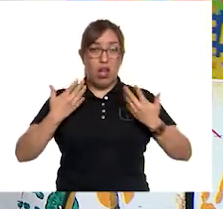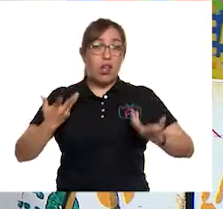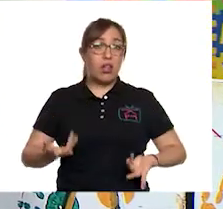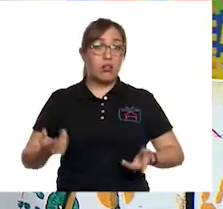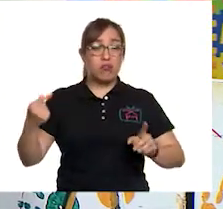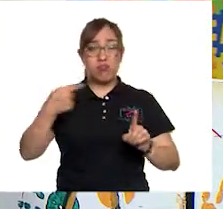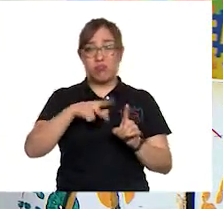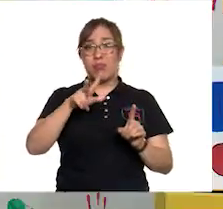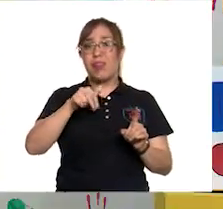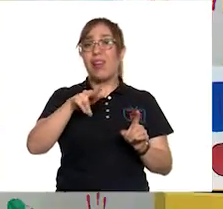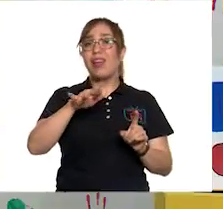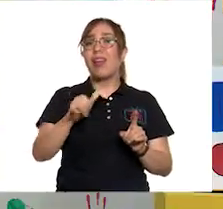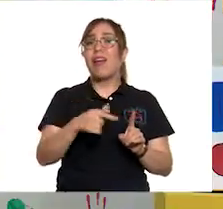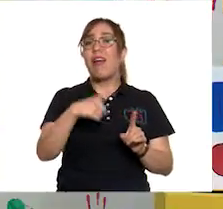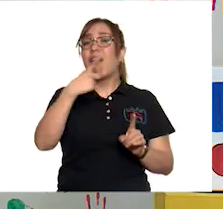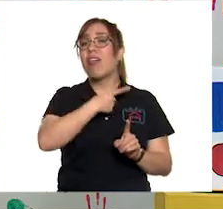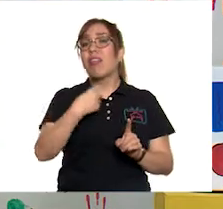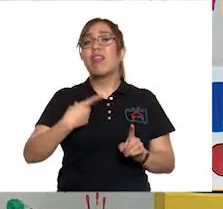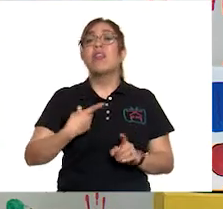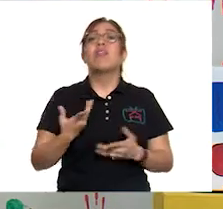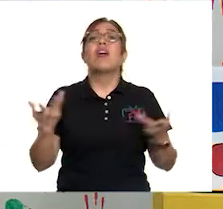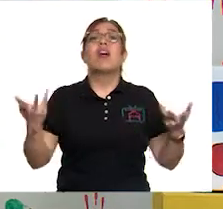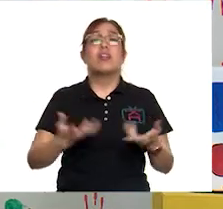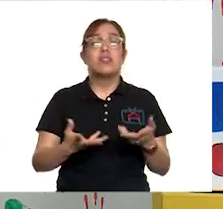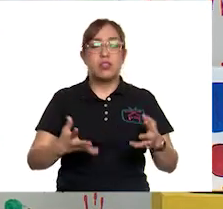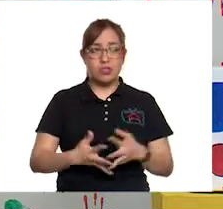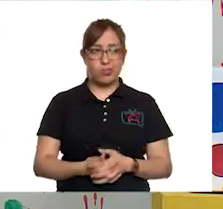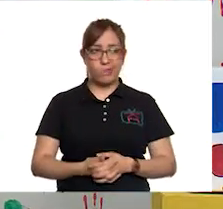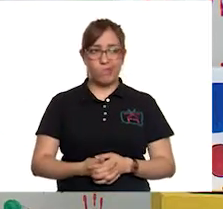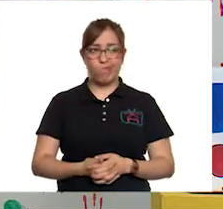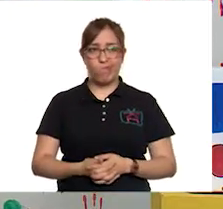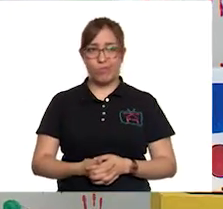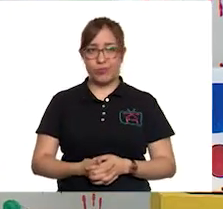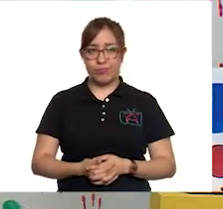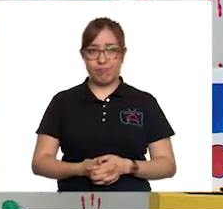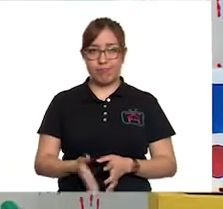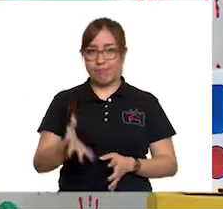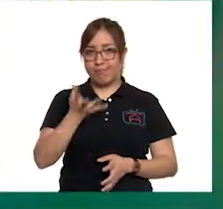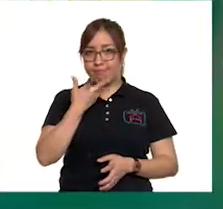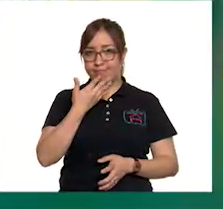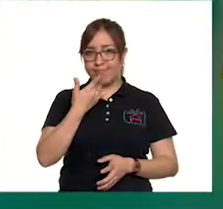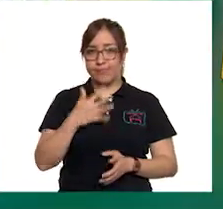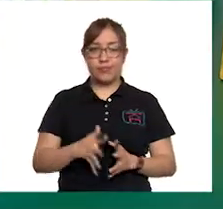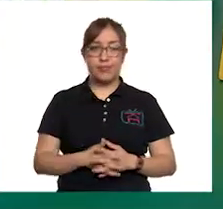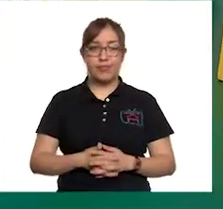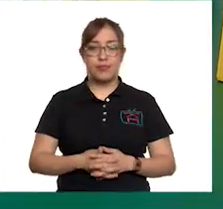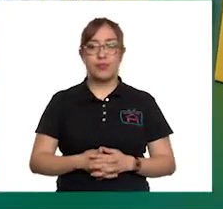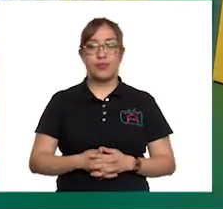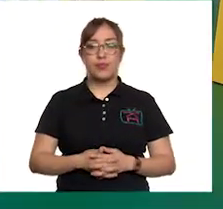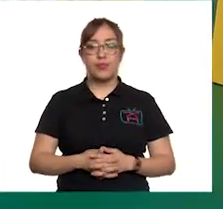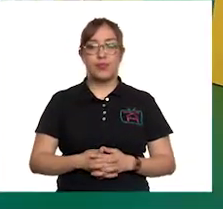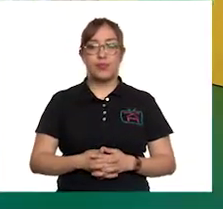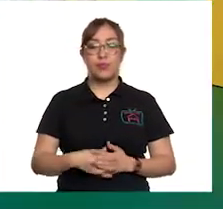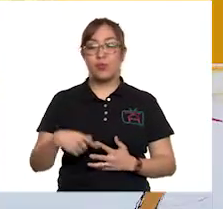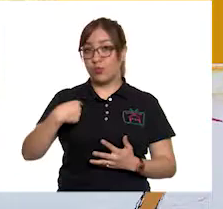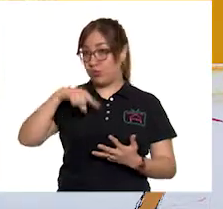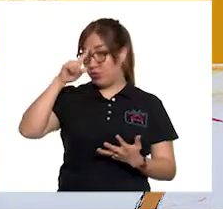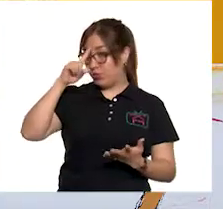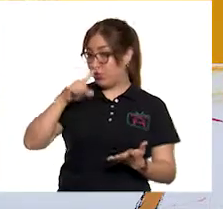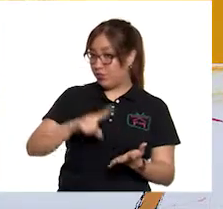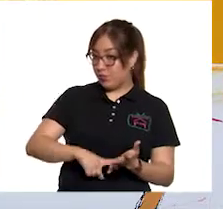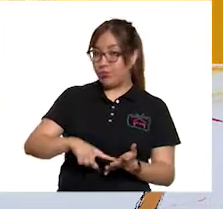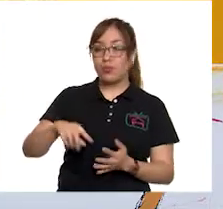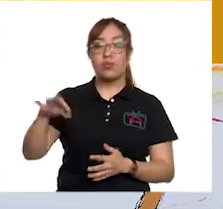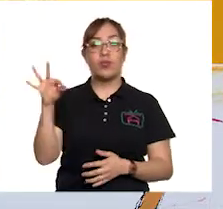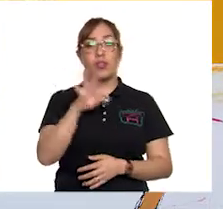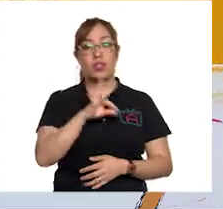que hacer ella? Ah, muy buena pregunta. Ah, pues tal vez organizarse para